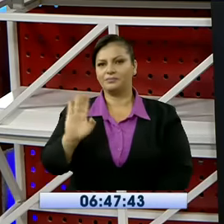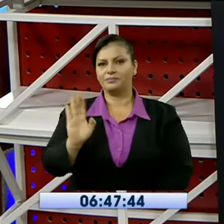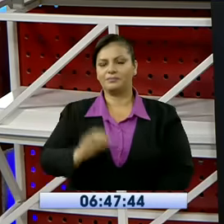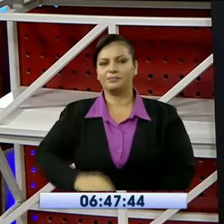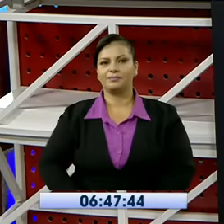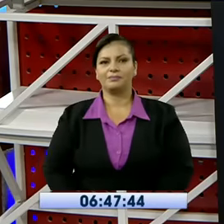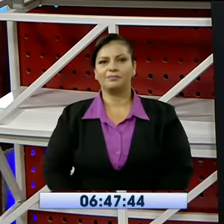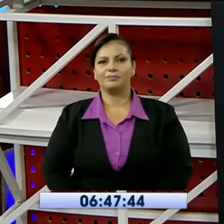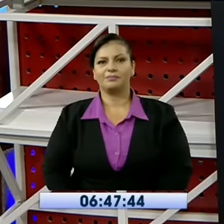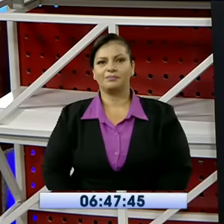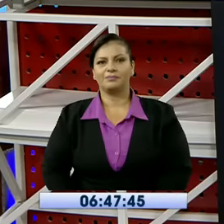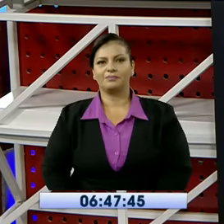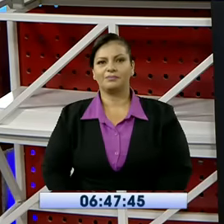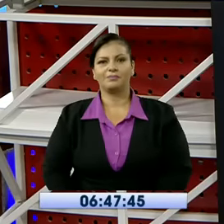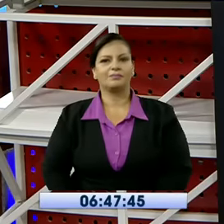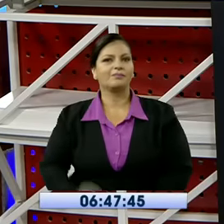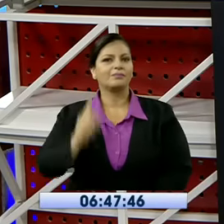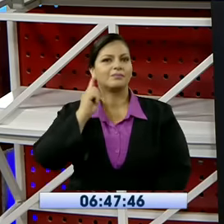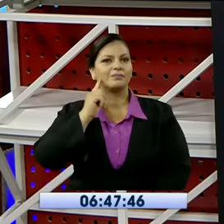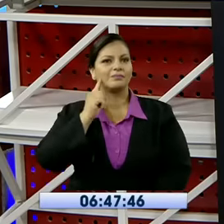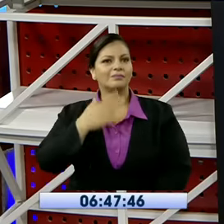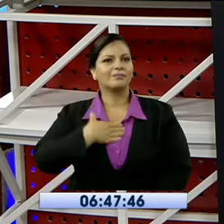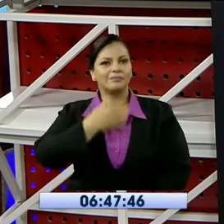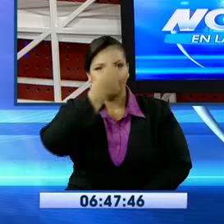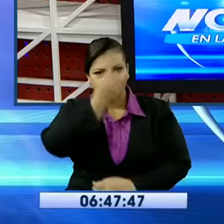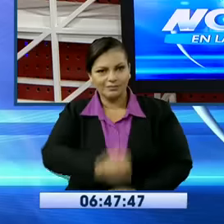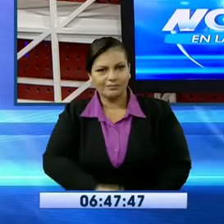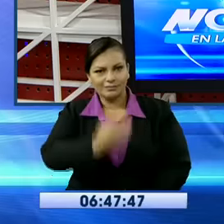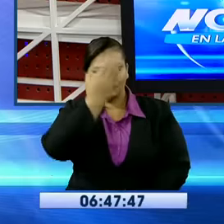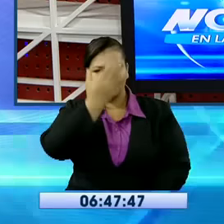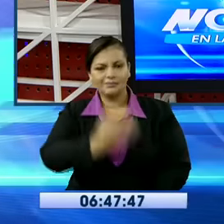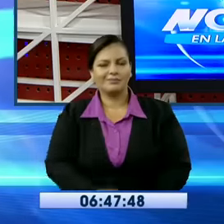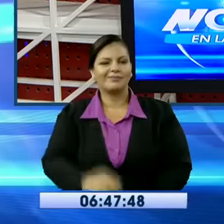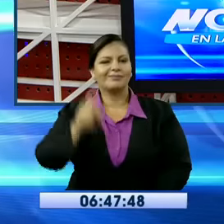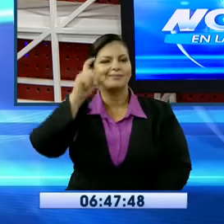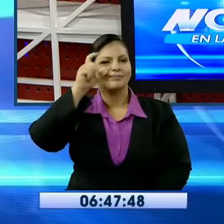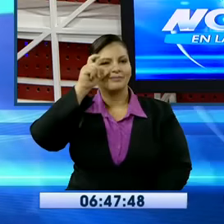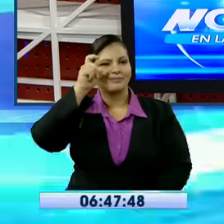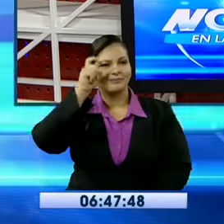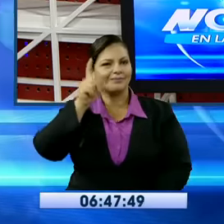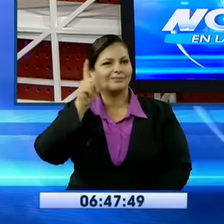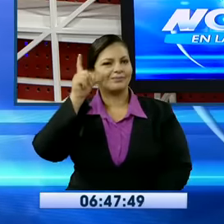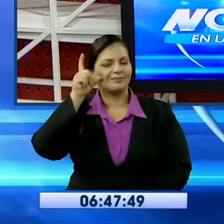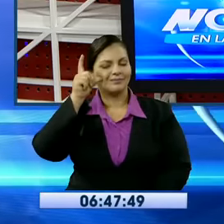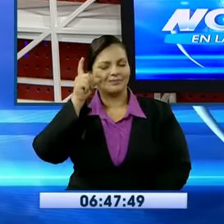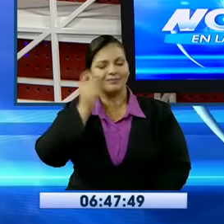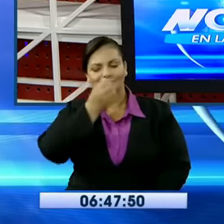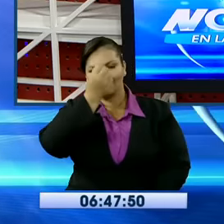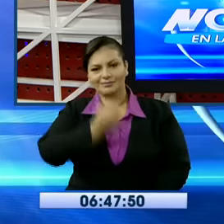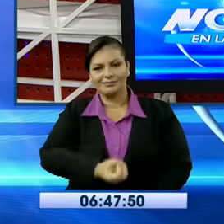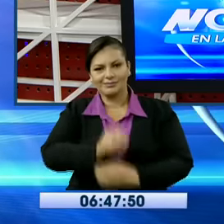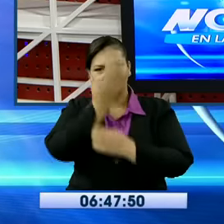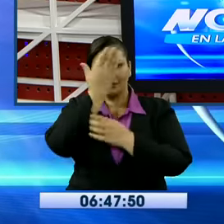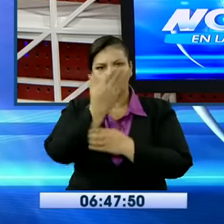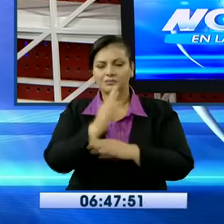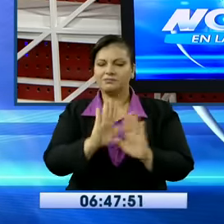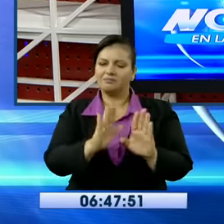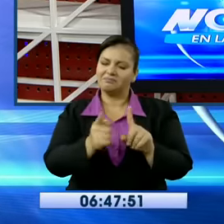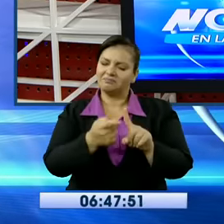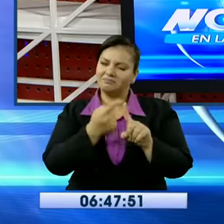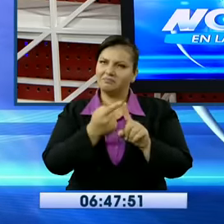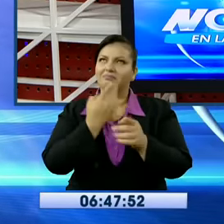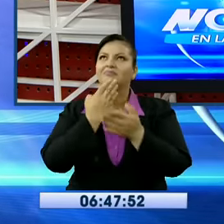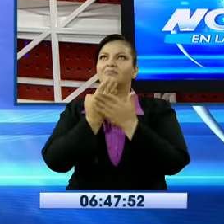¿Qué tal? Muy buenos días. Buenos días. Luis Augo y amigos televidentes. Antes que nada, damos gracias a Dios por esta nueva semana. Hemos